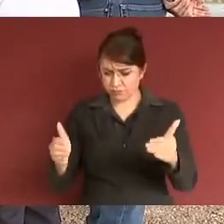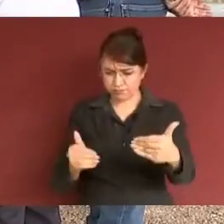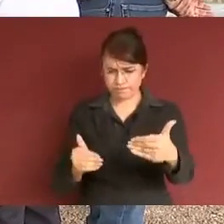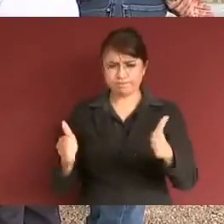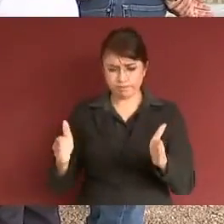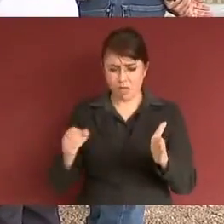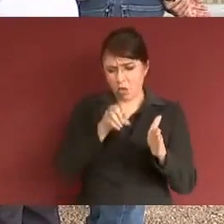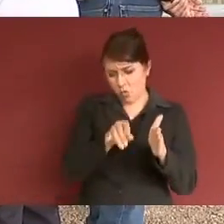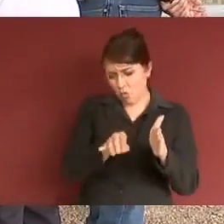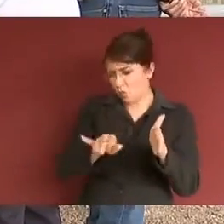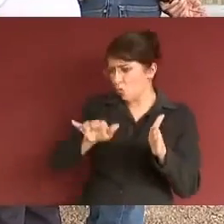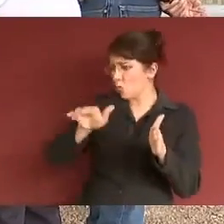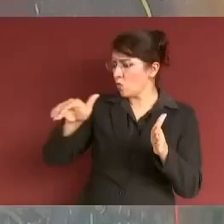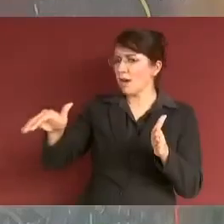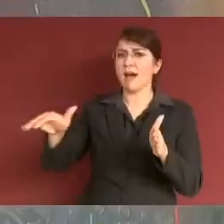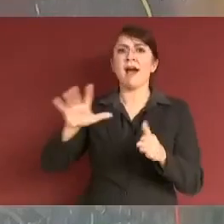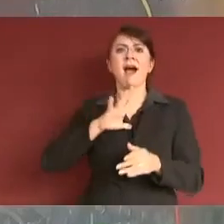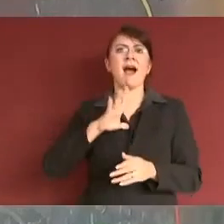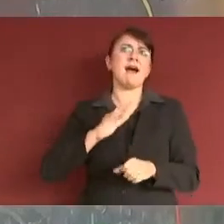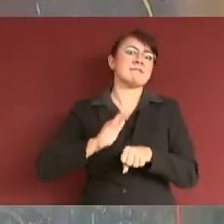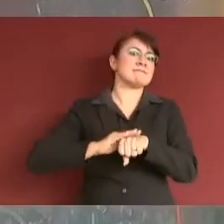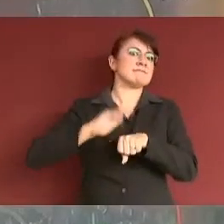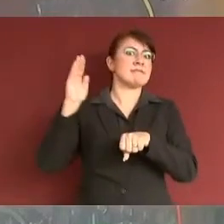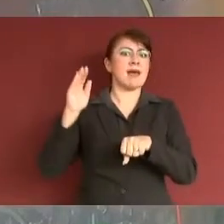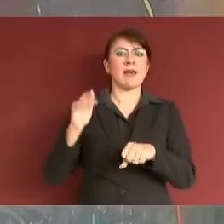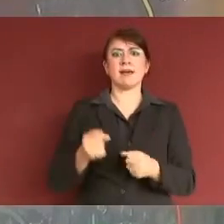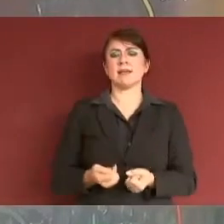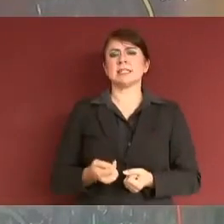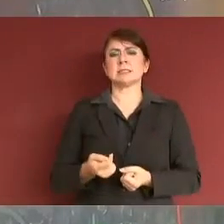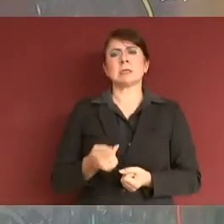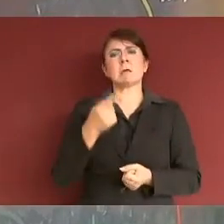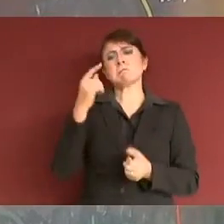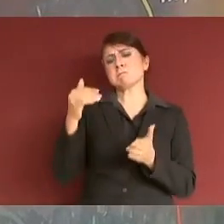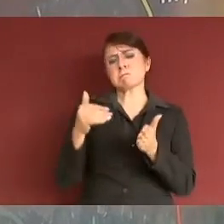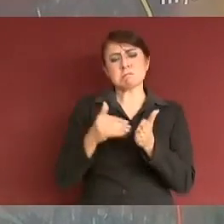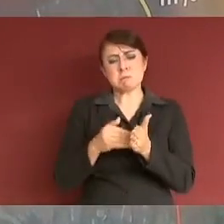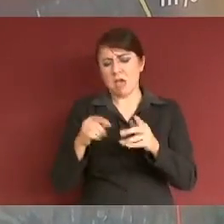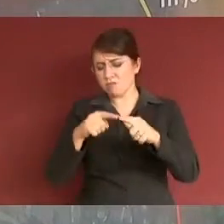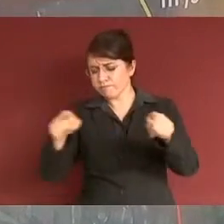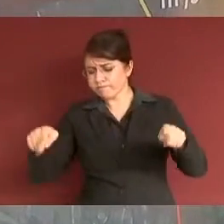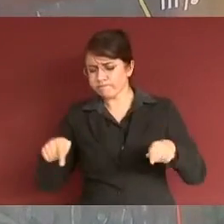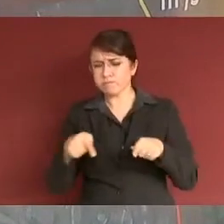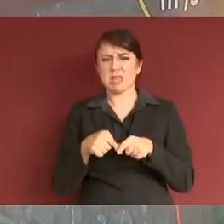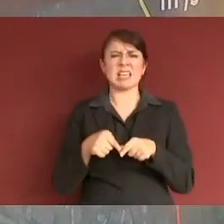de hectáreas y de productos. Pues eso sería brevemente las láminas.